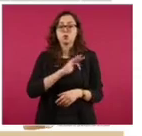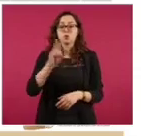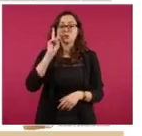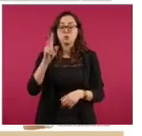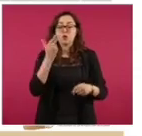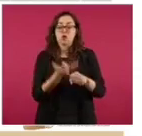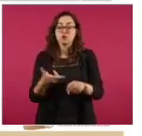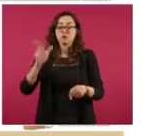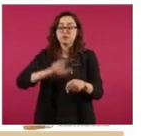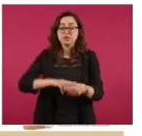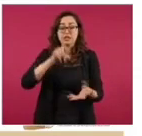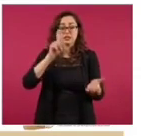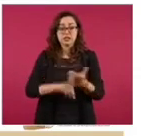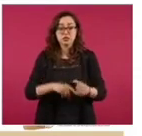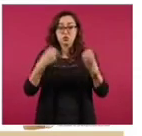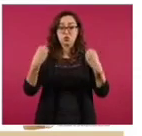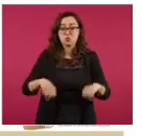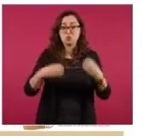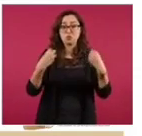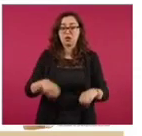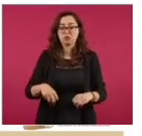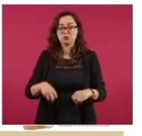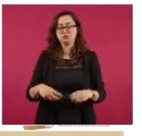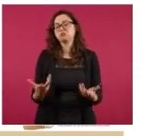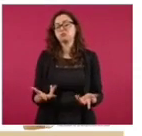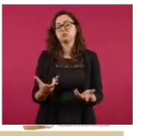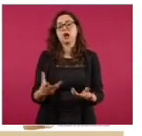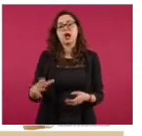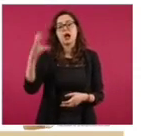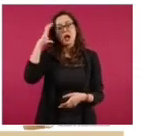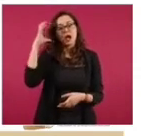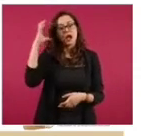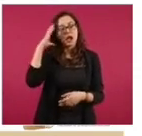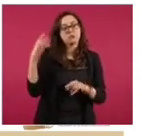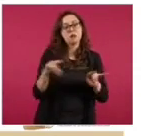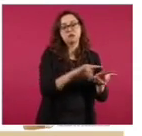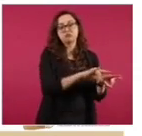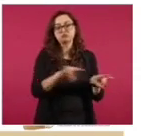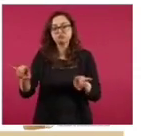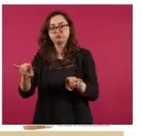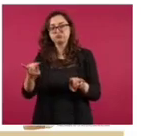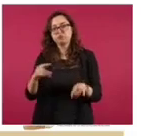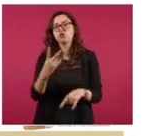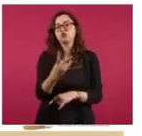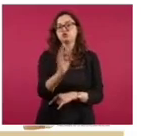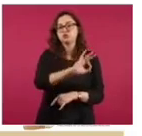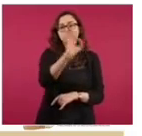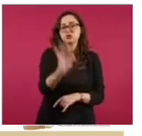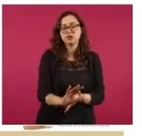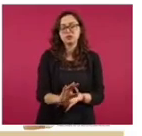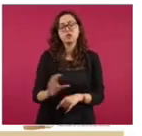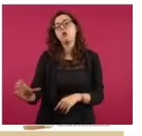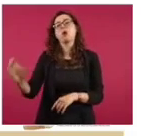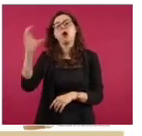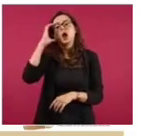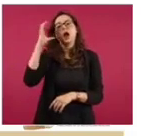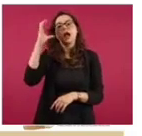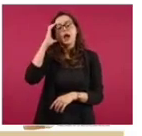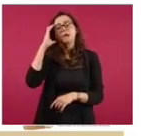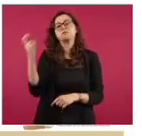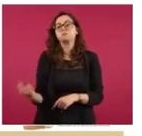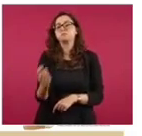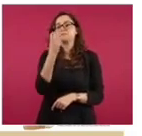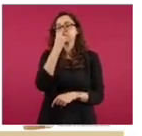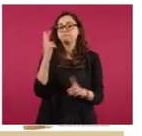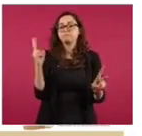por ciento y uno por ciento respectivamente para las camas generales y las camas con ventilador, también posiblemente es la ocupación